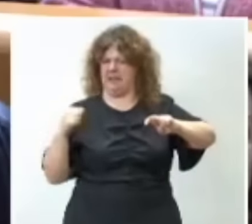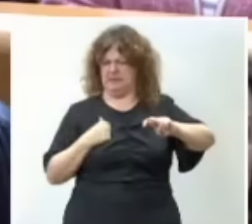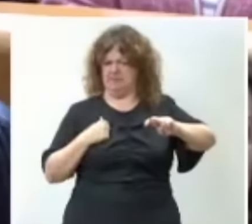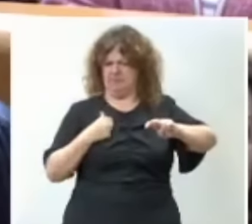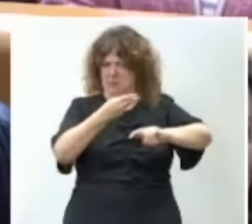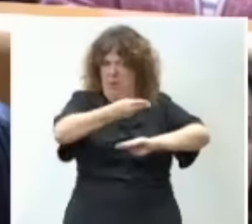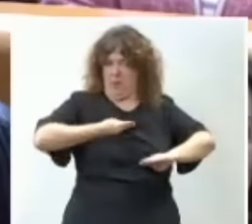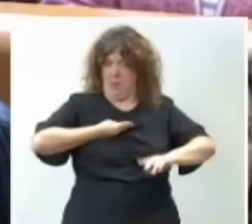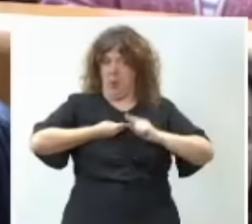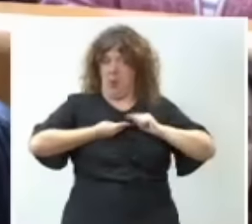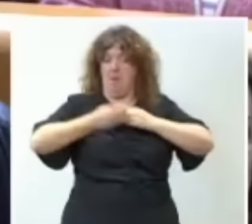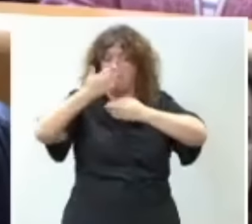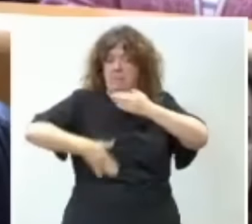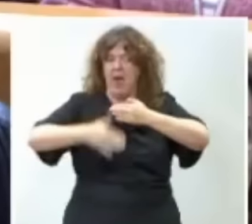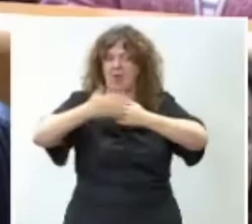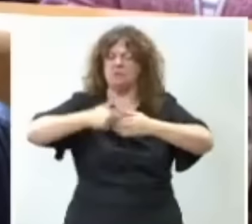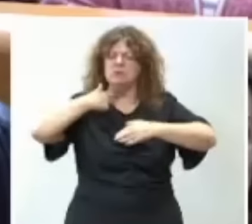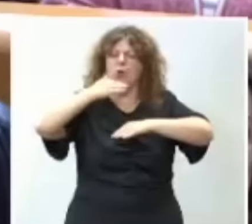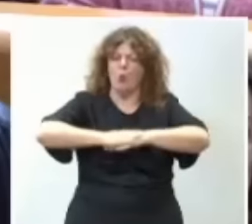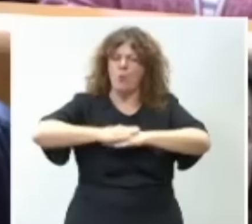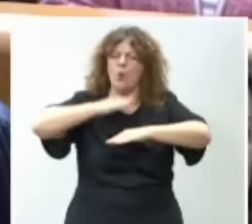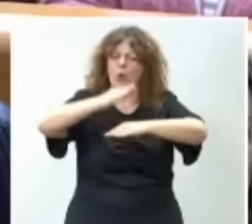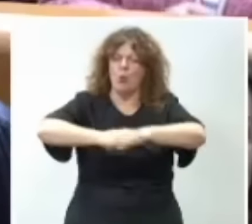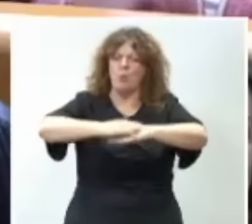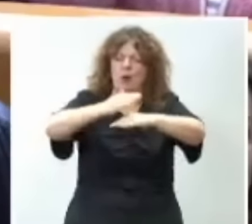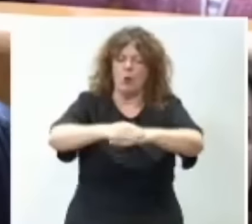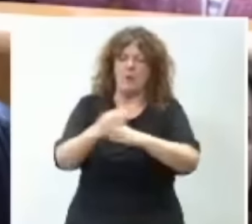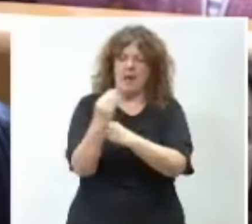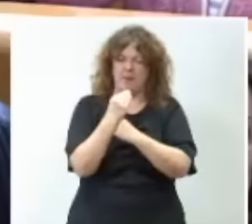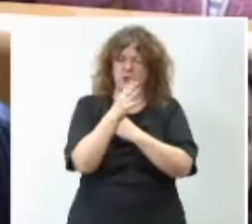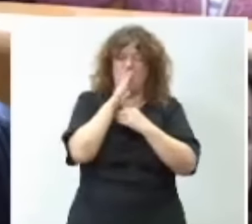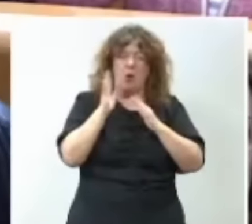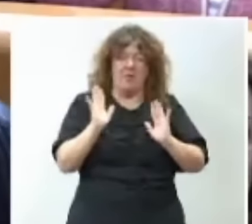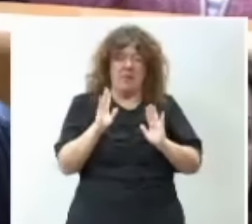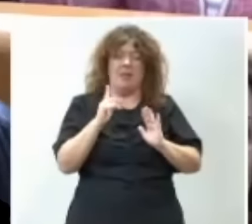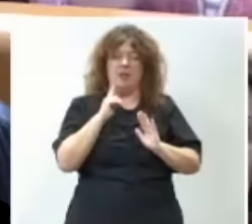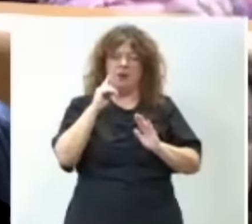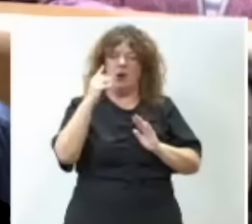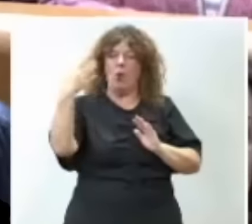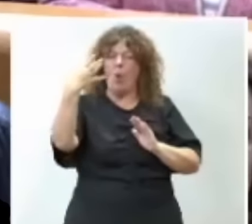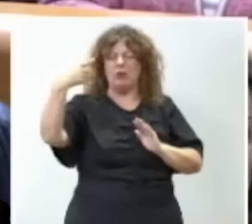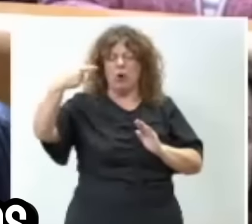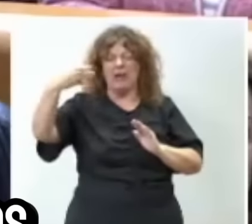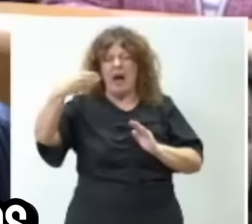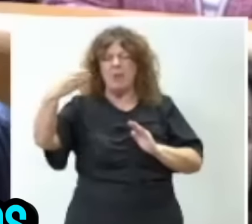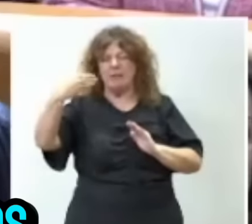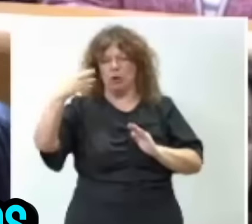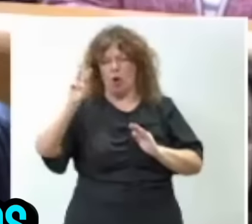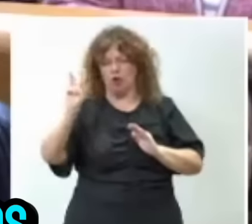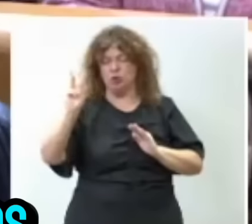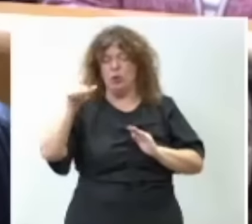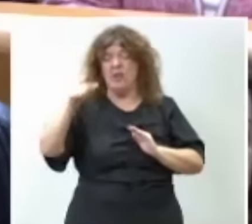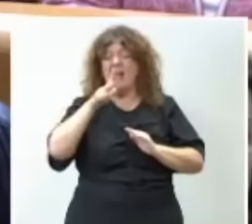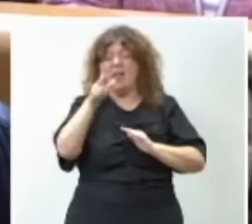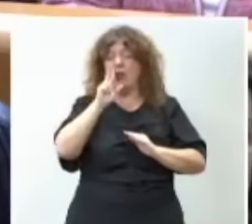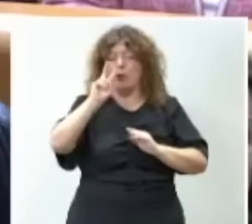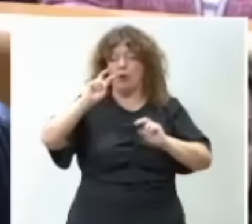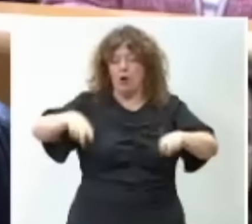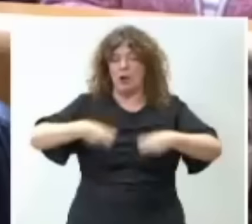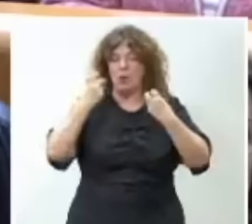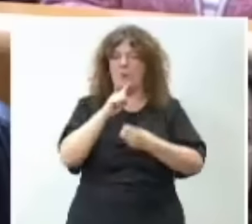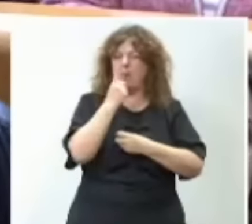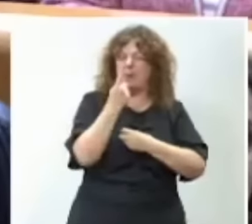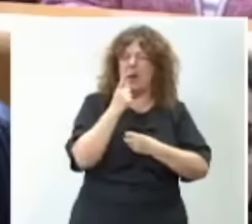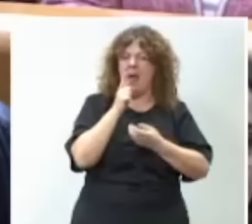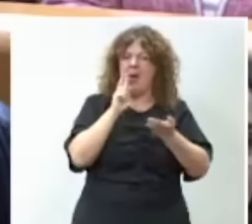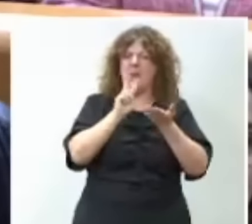hay plazos en los que se irán cumpliendo esas inversiones. Por ahora, de los 4 gigavatios de hidrógeno renovable que teníamos programados en la primera versión